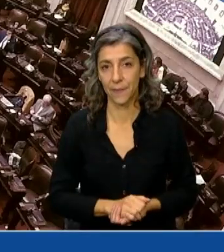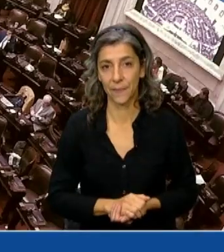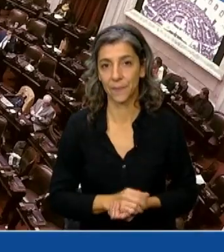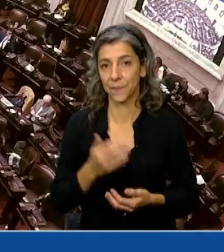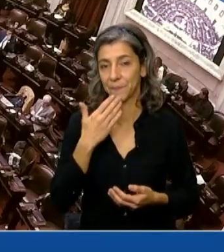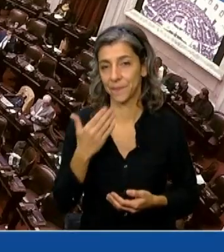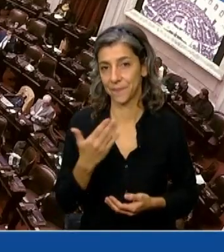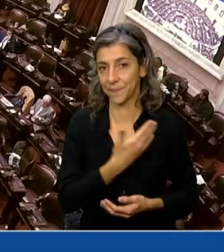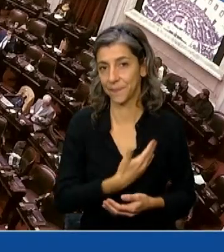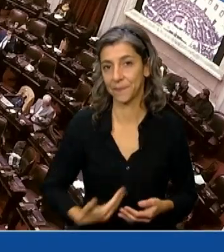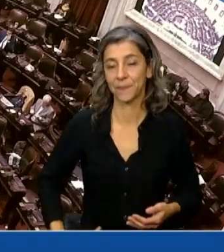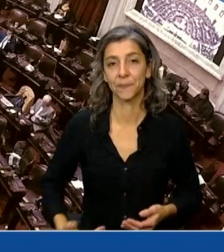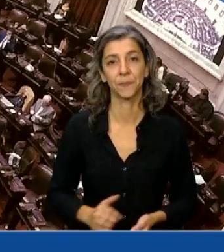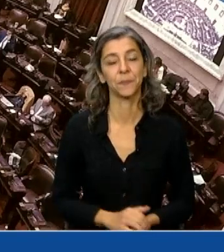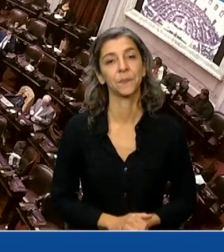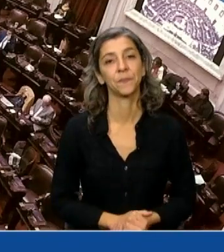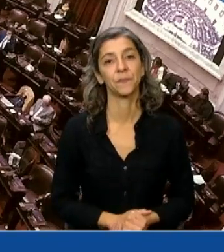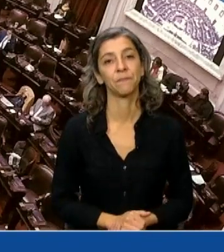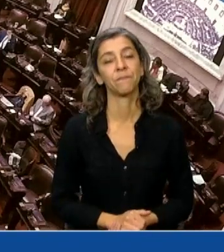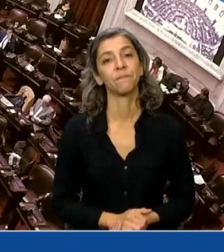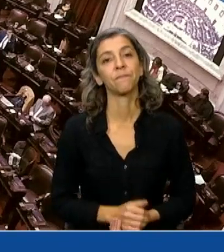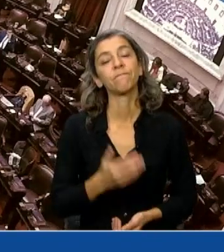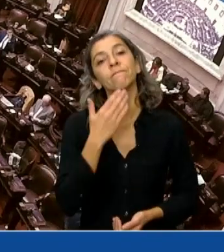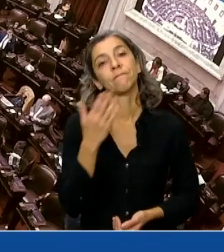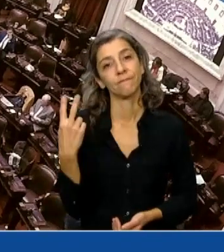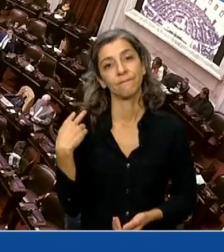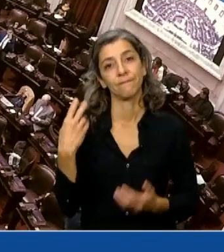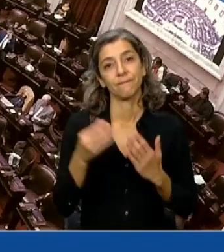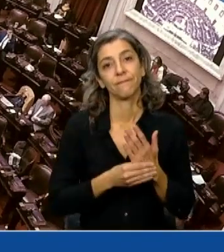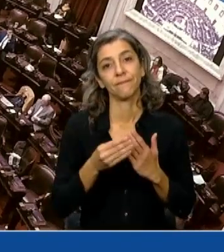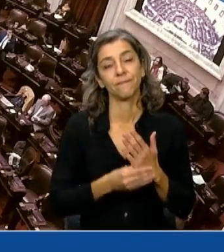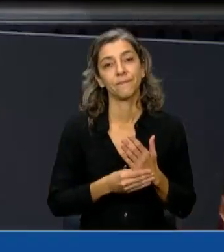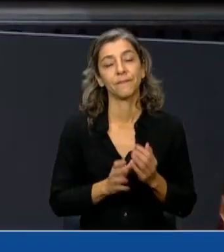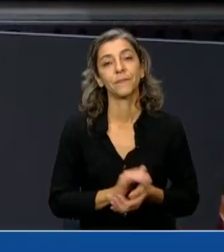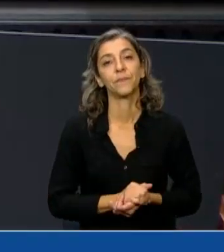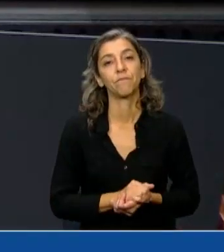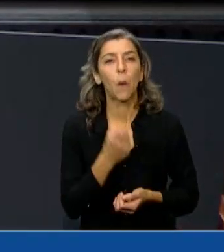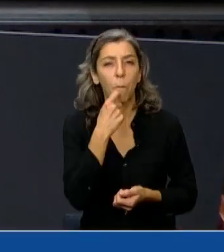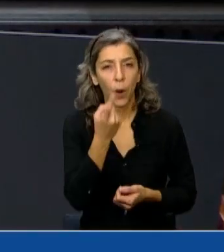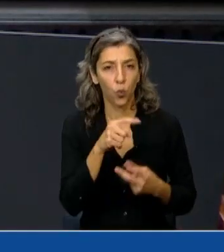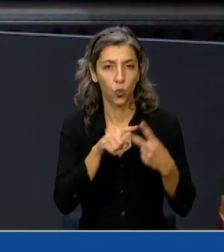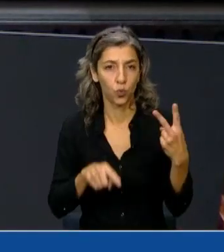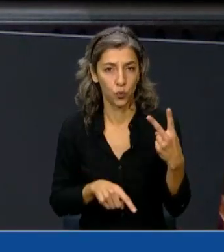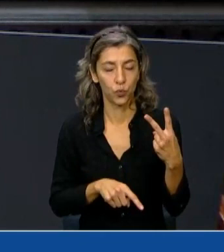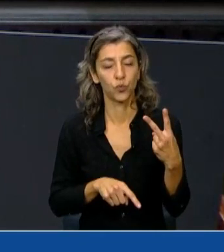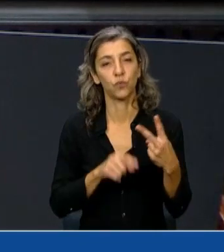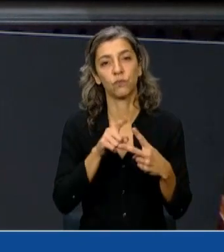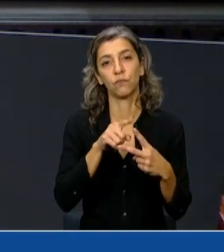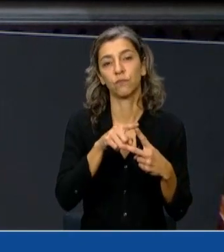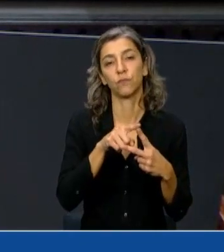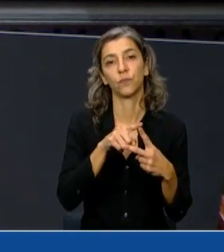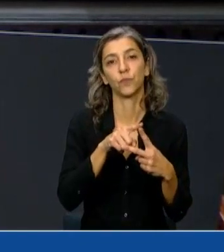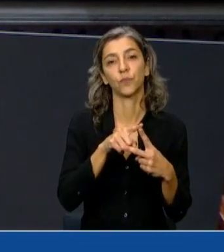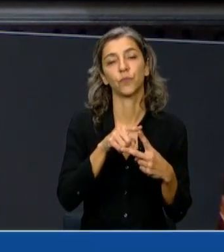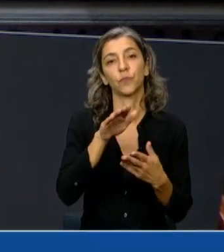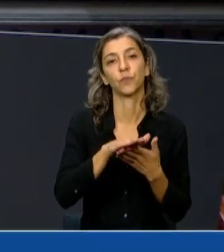Gracias, señor Presidente. Gracias, señor Jefe de Gabinete. Mis preguntas son dos, una en relación a la